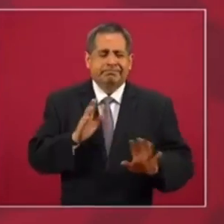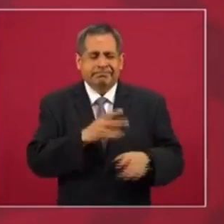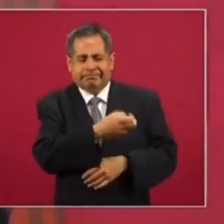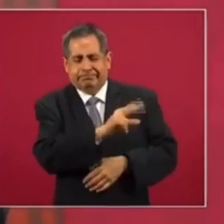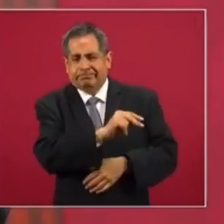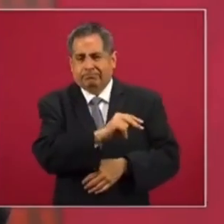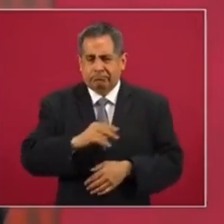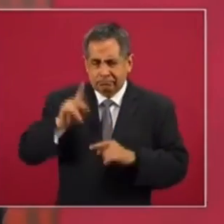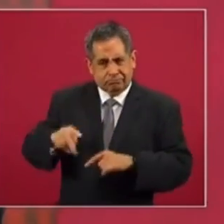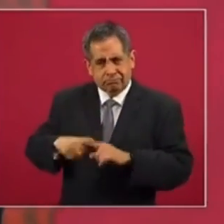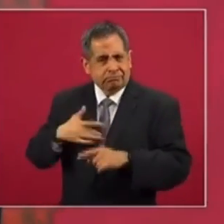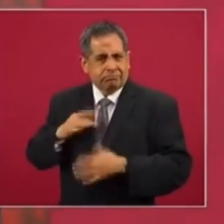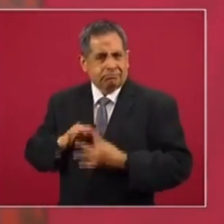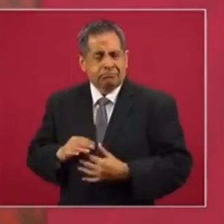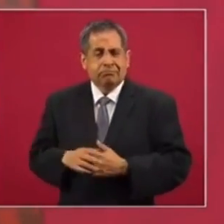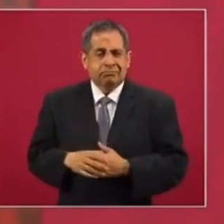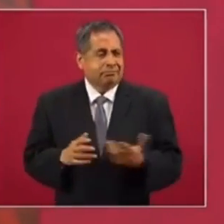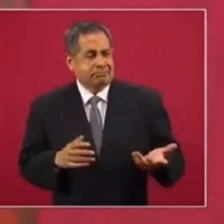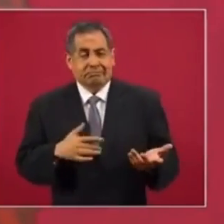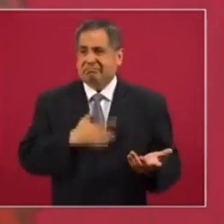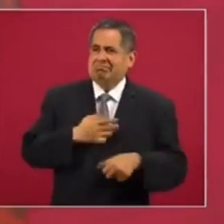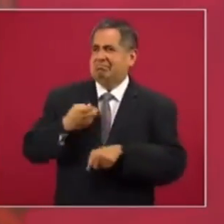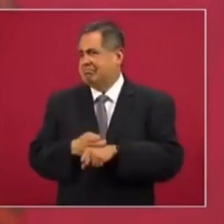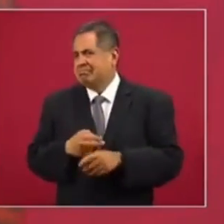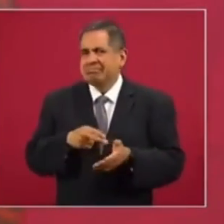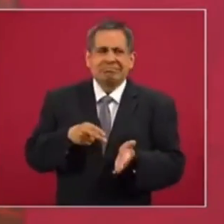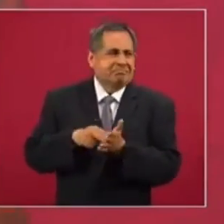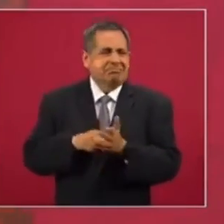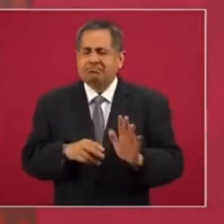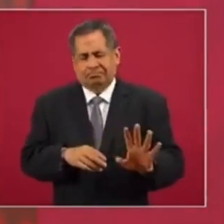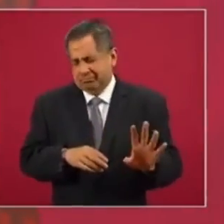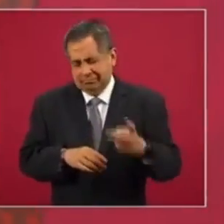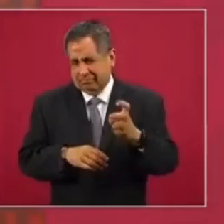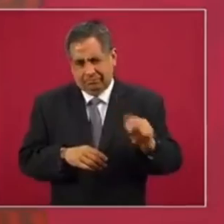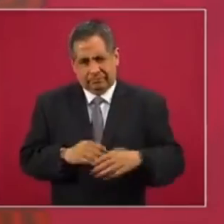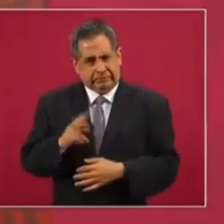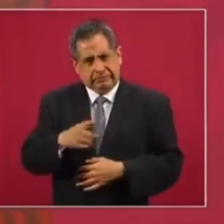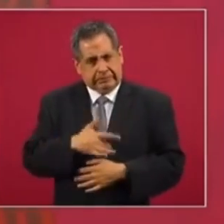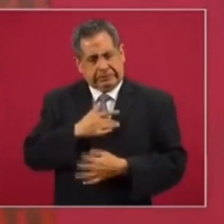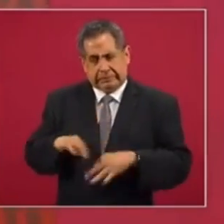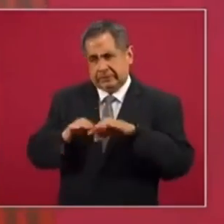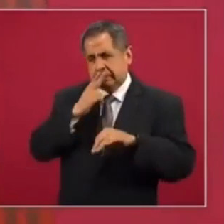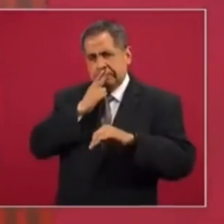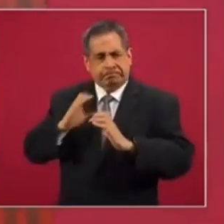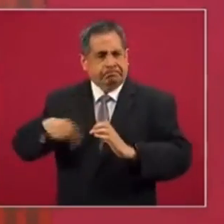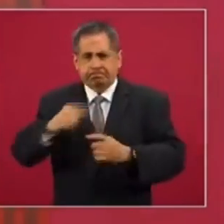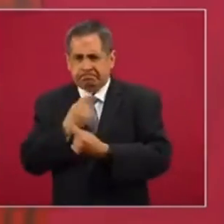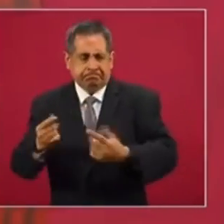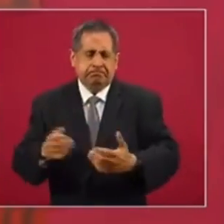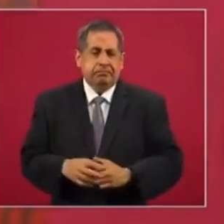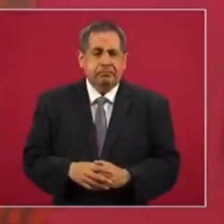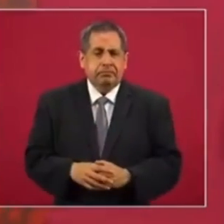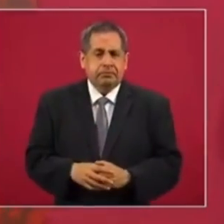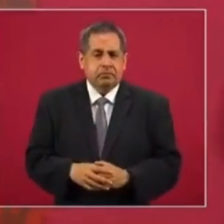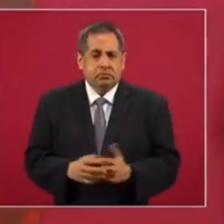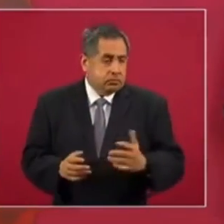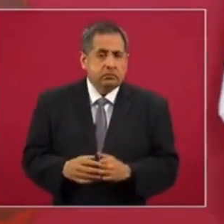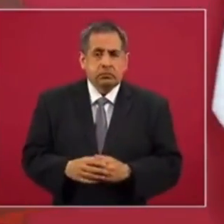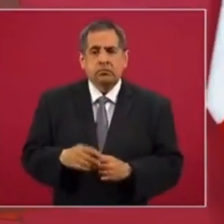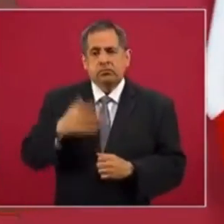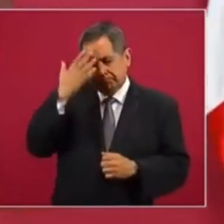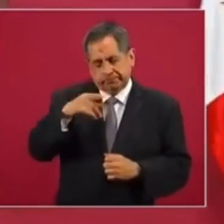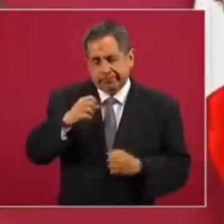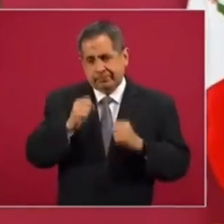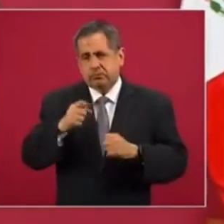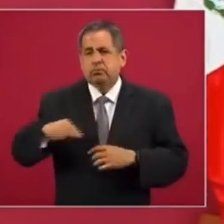corresponde a la realidad. Como si fuésemos insensibles, como si no nos importara el problema. Y no es así. No dudo que estén